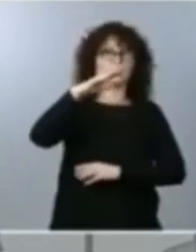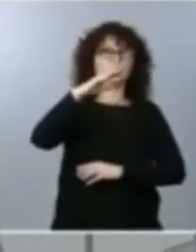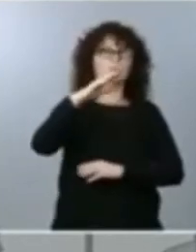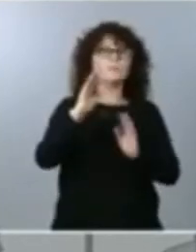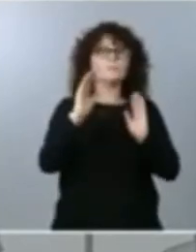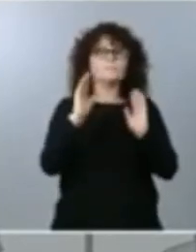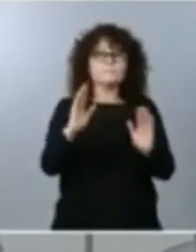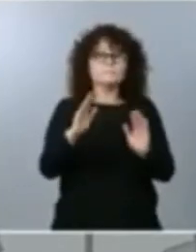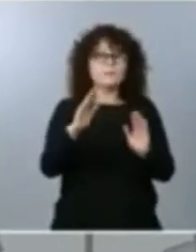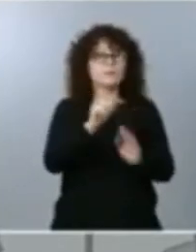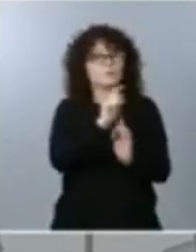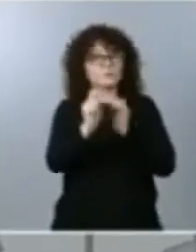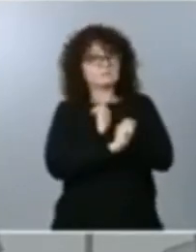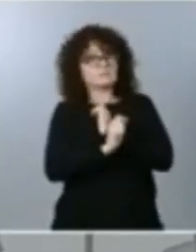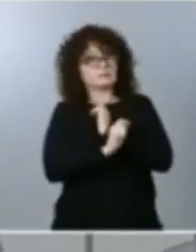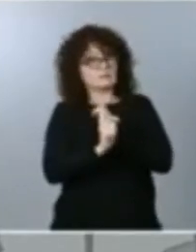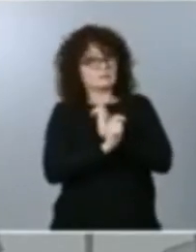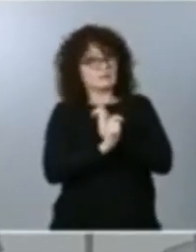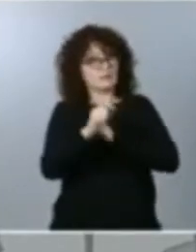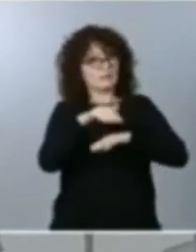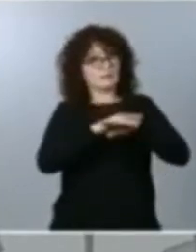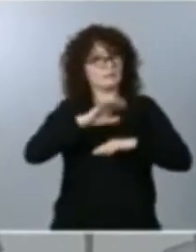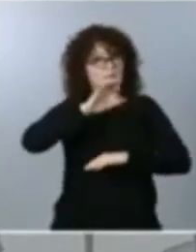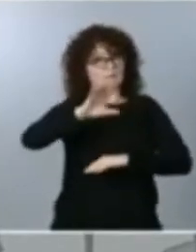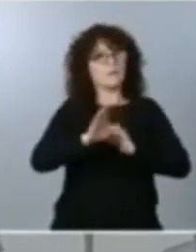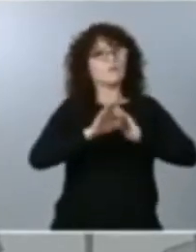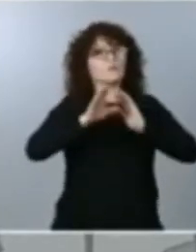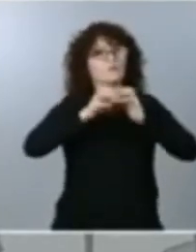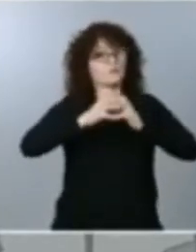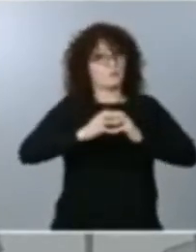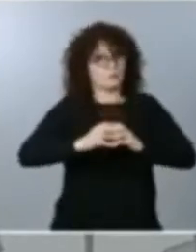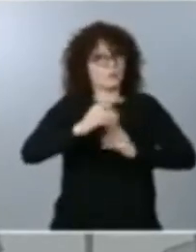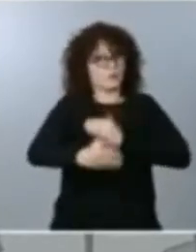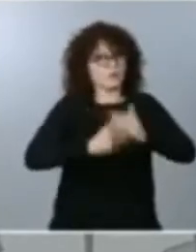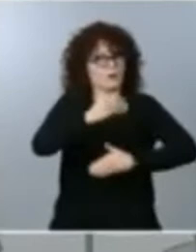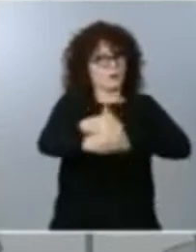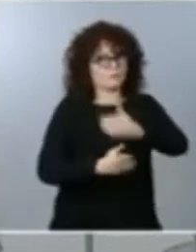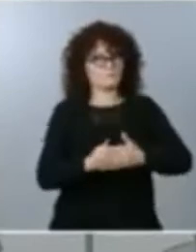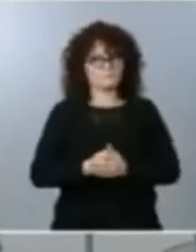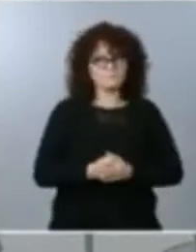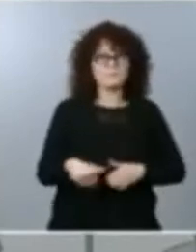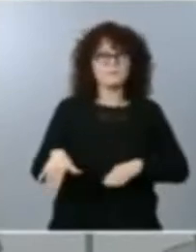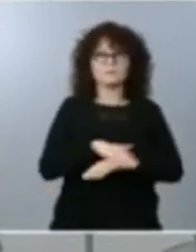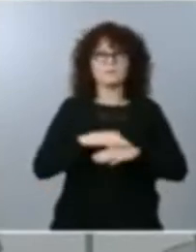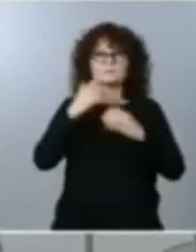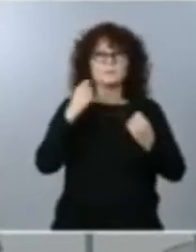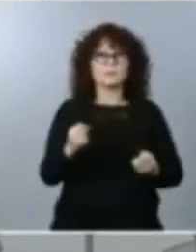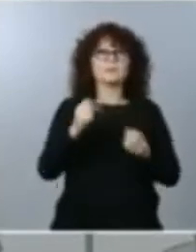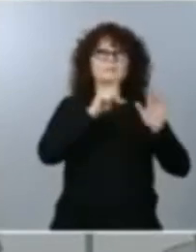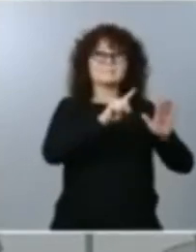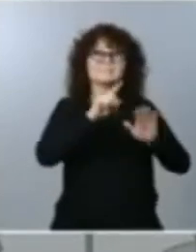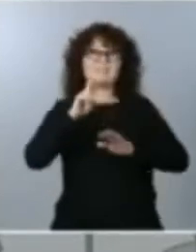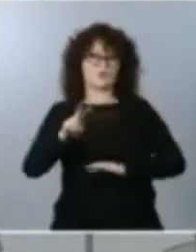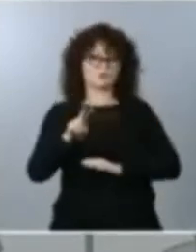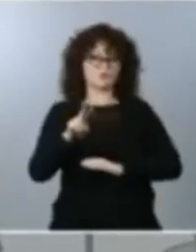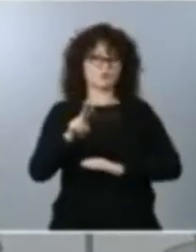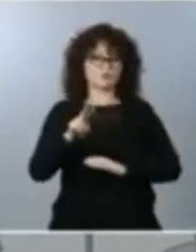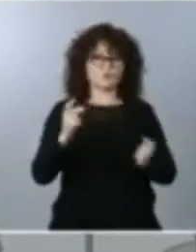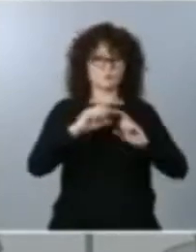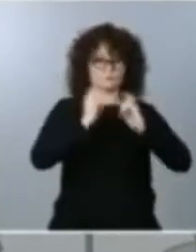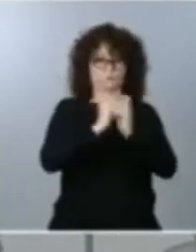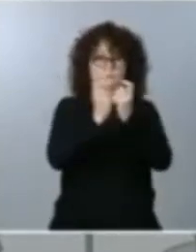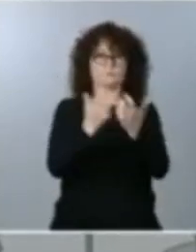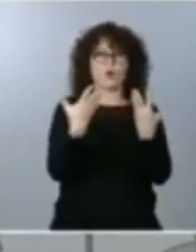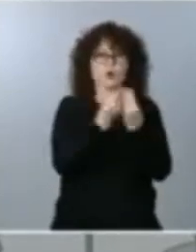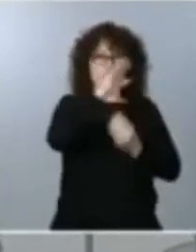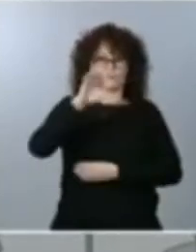funcionando. El Ministerio de Sanidad, que ha mantenido un total, recordemos, de 62 reuniones del Consejo Interterritorial con las comunidades autónomas,